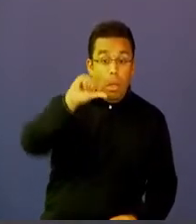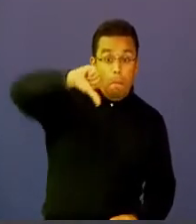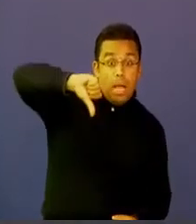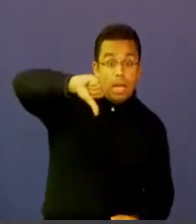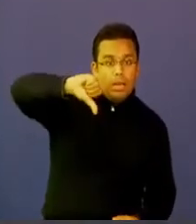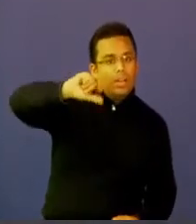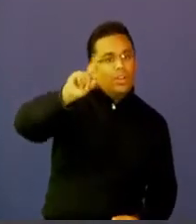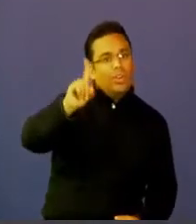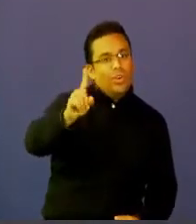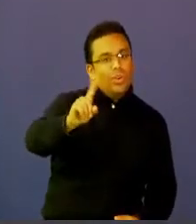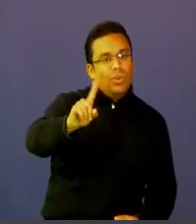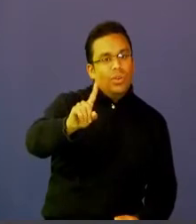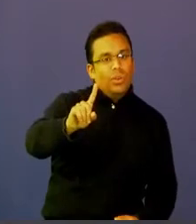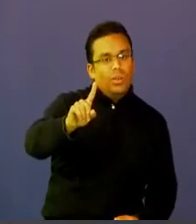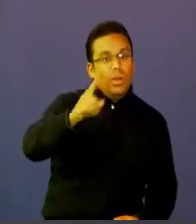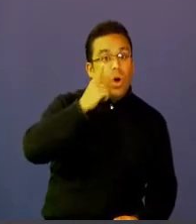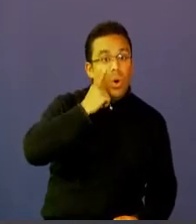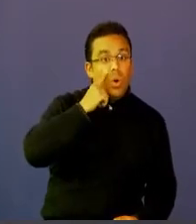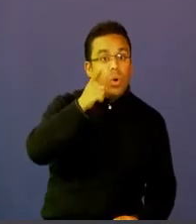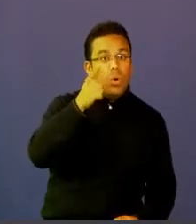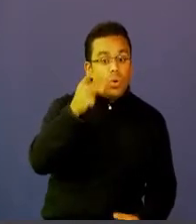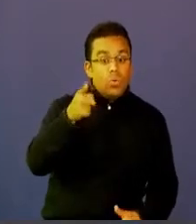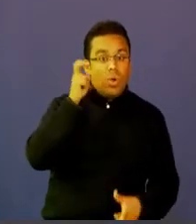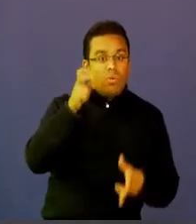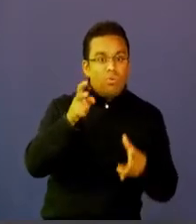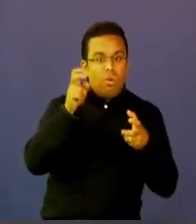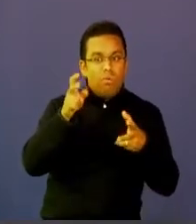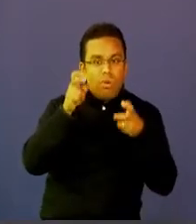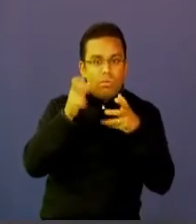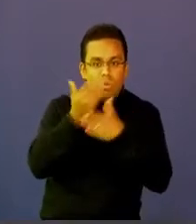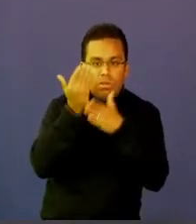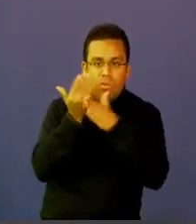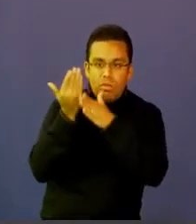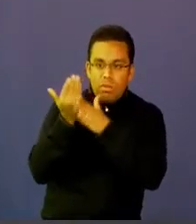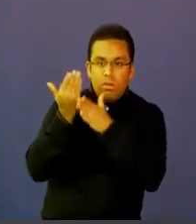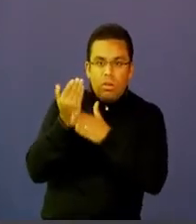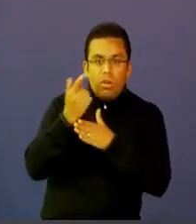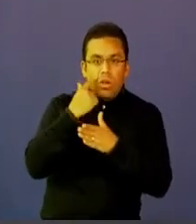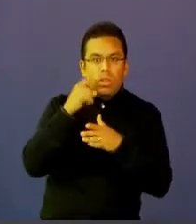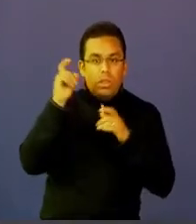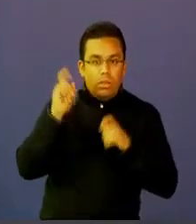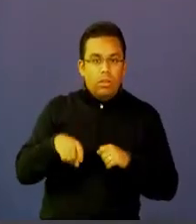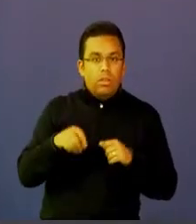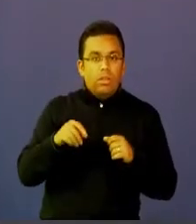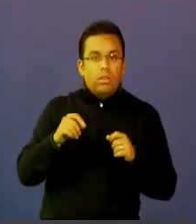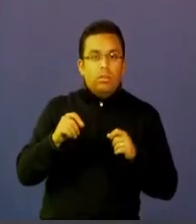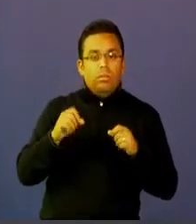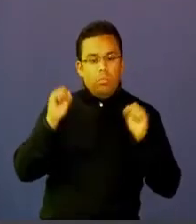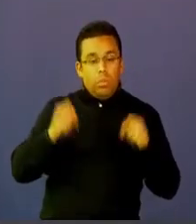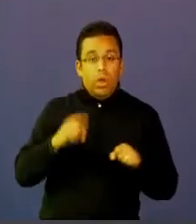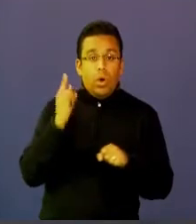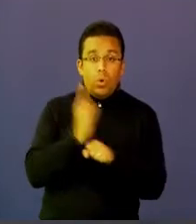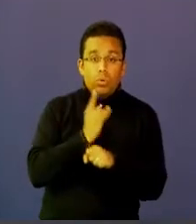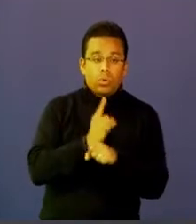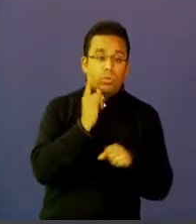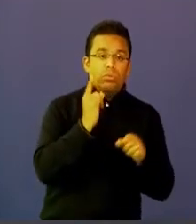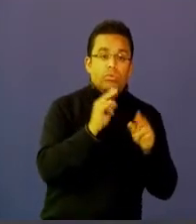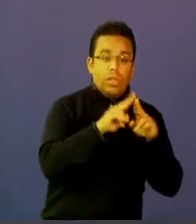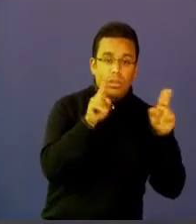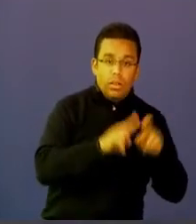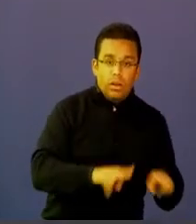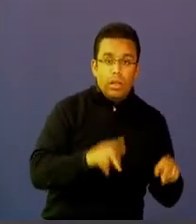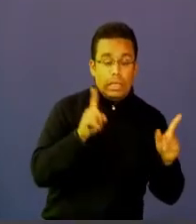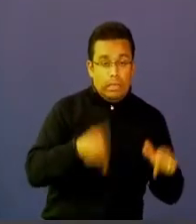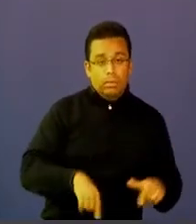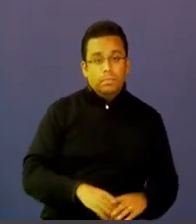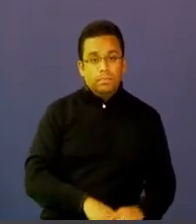sino porque necesitamos actualizar y cerrar cada vez más las brechas de uso efectivo e inteligente de la